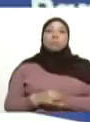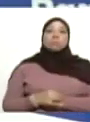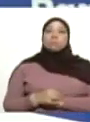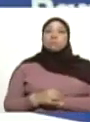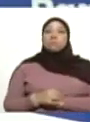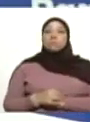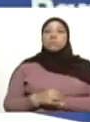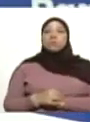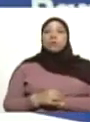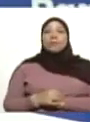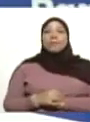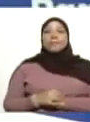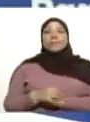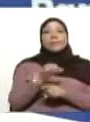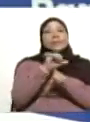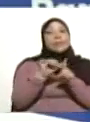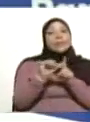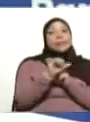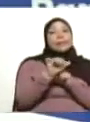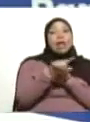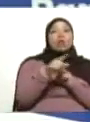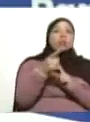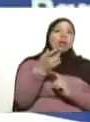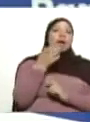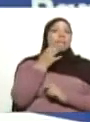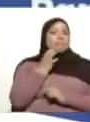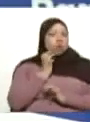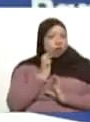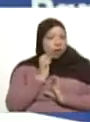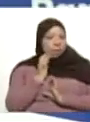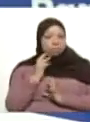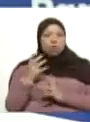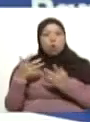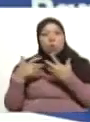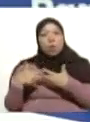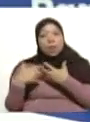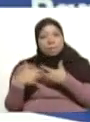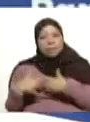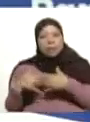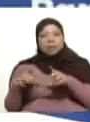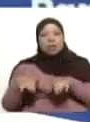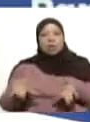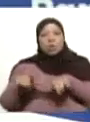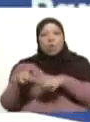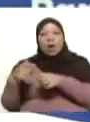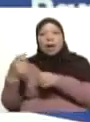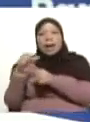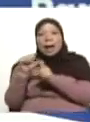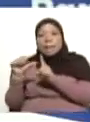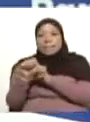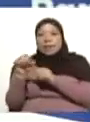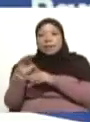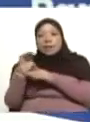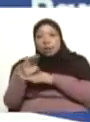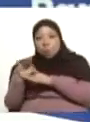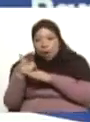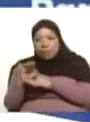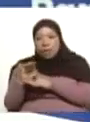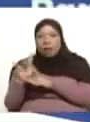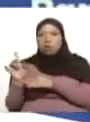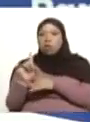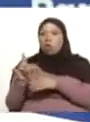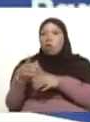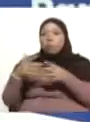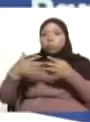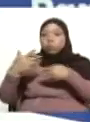la ecología, del ambiente, del bienestar de la comunidad. Ustedes saben que pueden contar con nosotros, y que no le